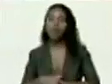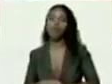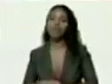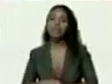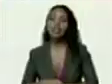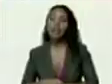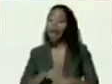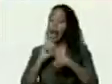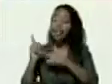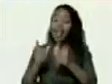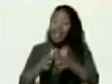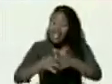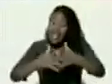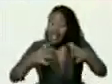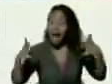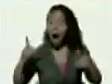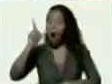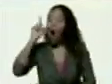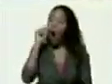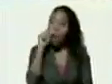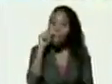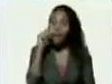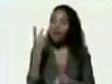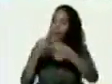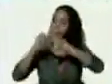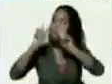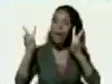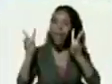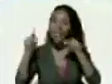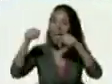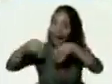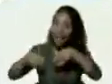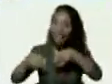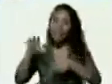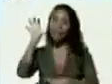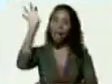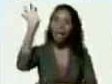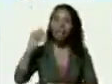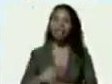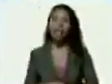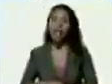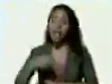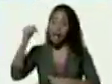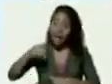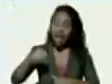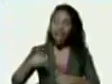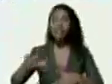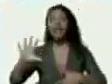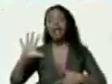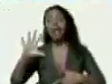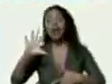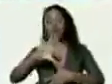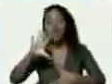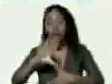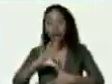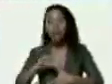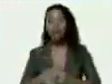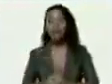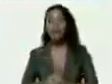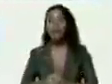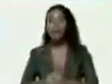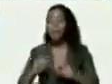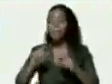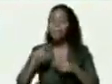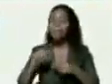el gran hombre de paz de este país y de este continente mientras los demás